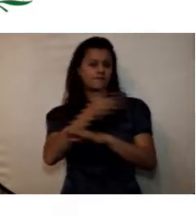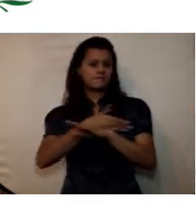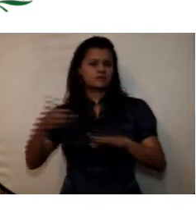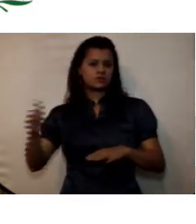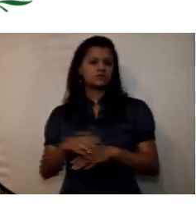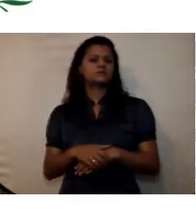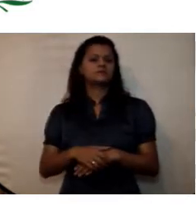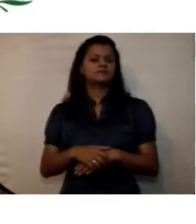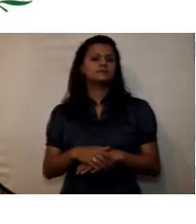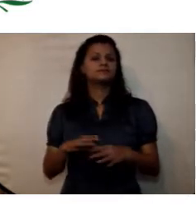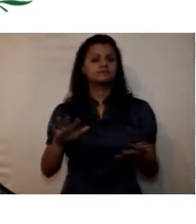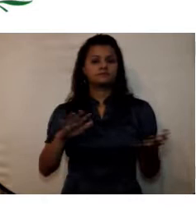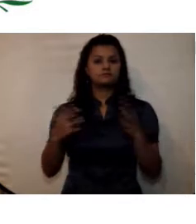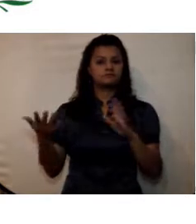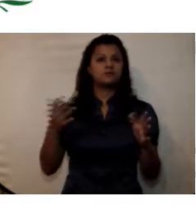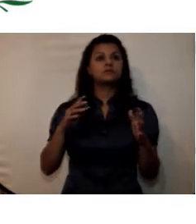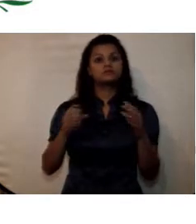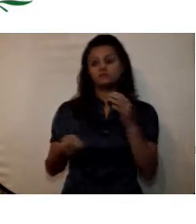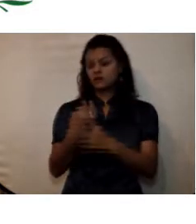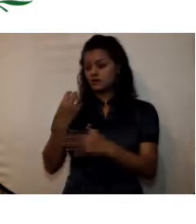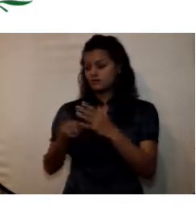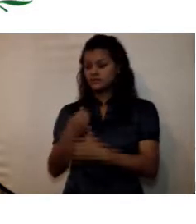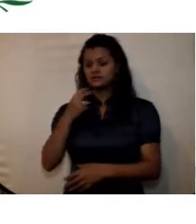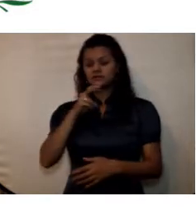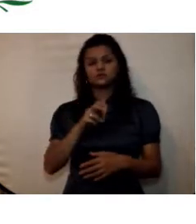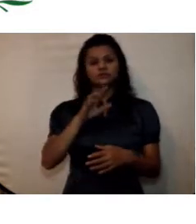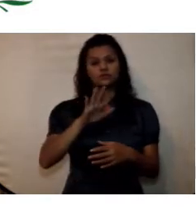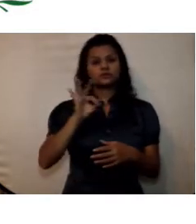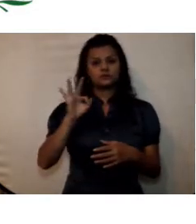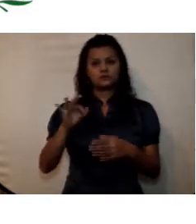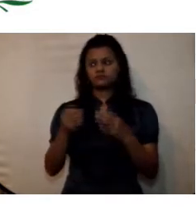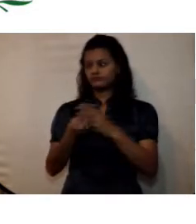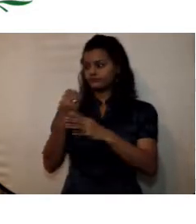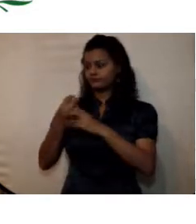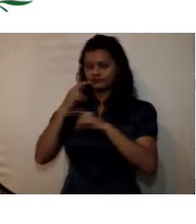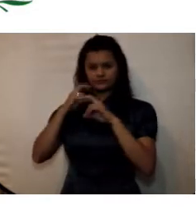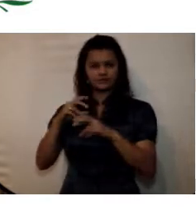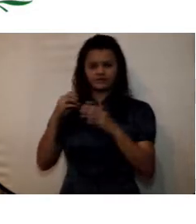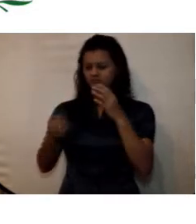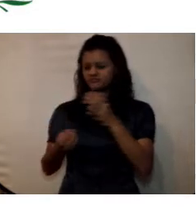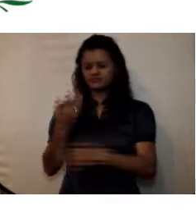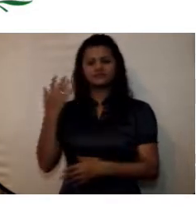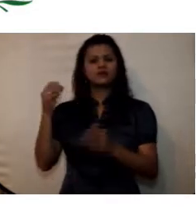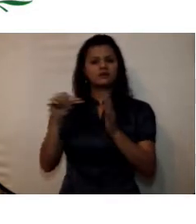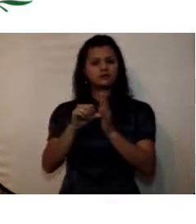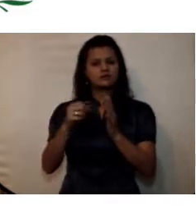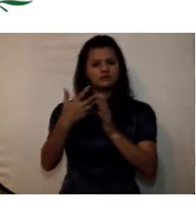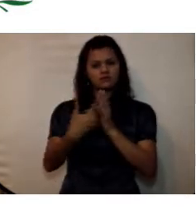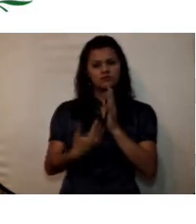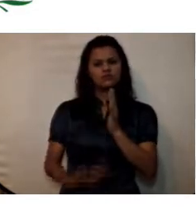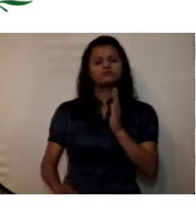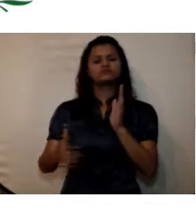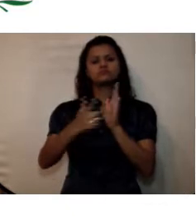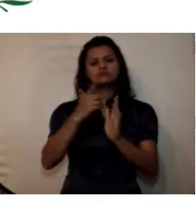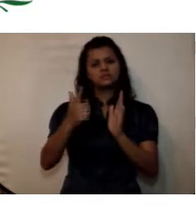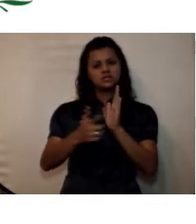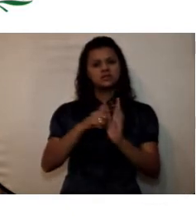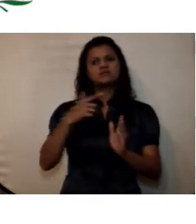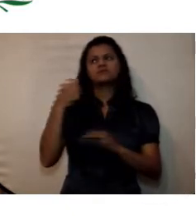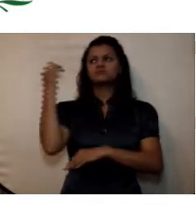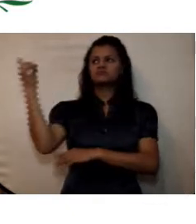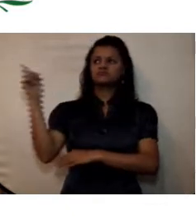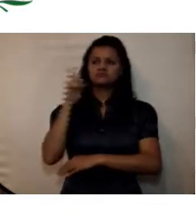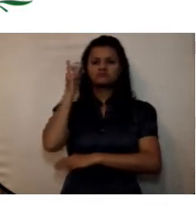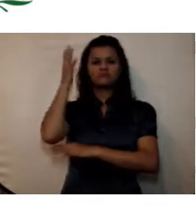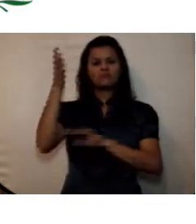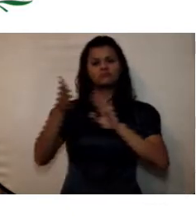753 productos de investigación distribuidos entre artículos libros ponencias participación de asistentes graduados